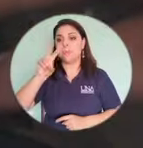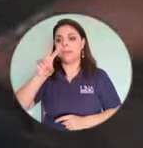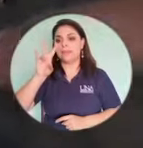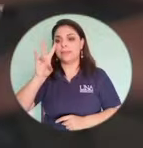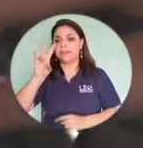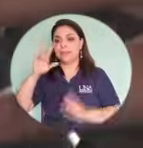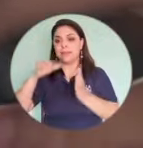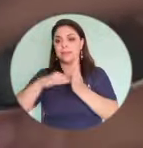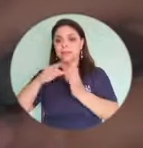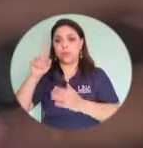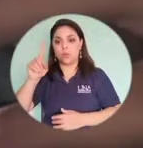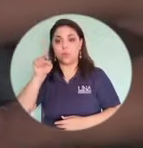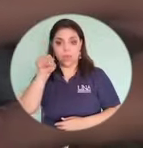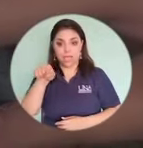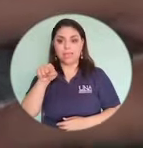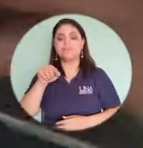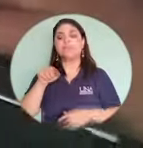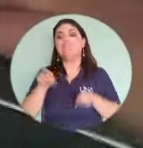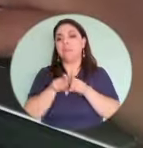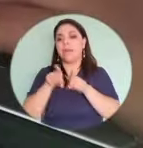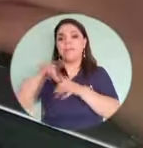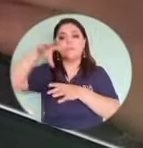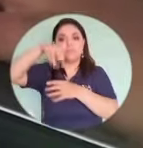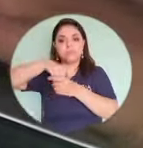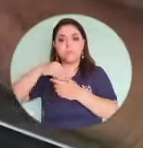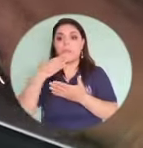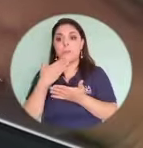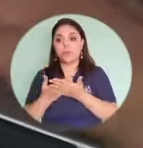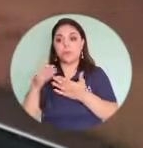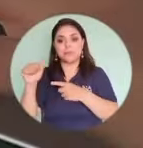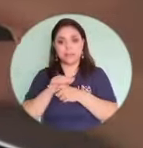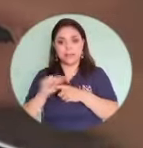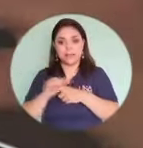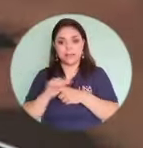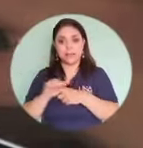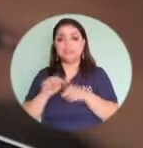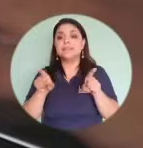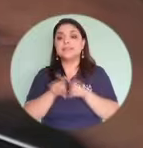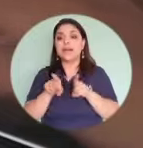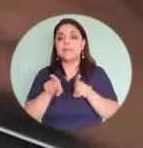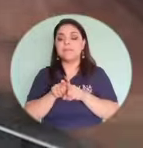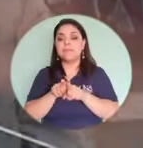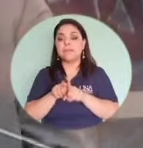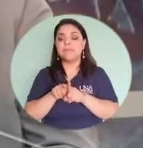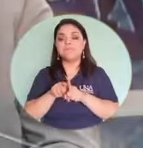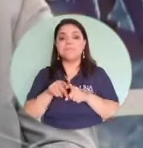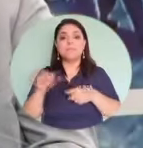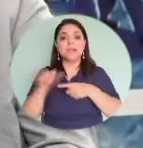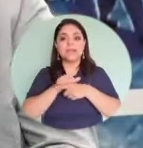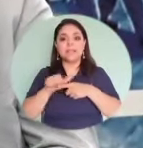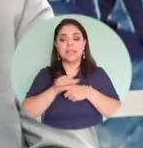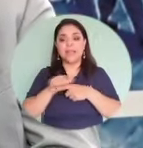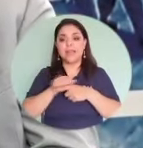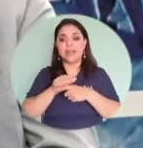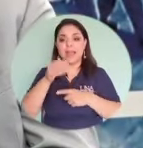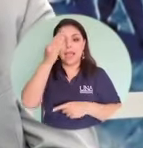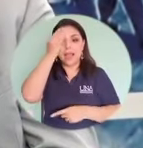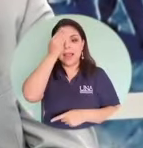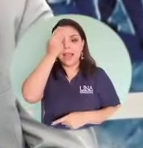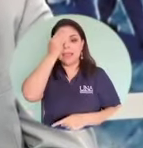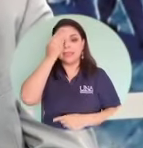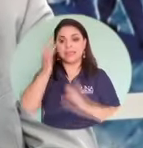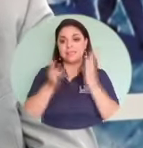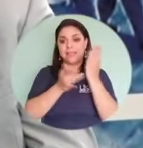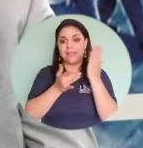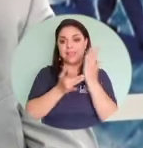información y tiene todo un marco de buenas prácticas. También ellos practican lo que es el hacking técnico, hacking ético, que es un